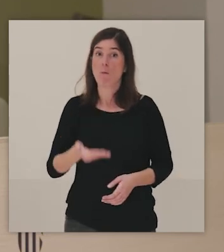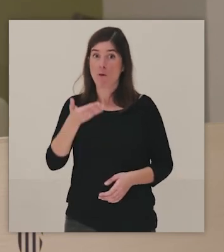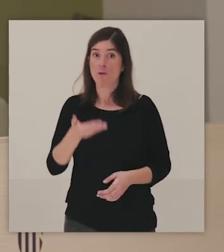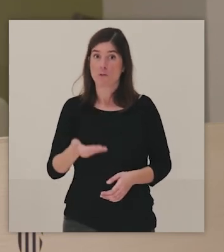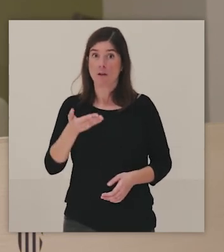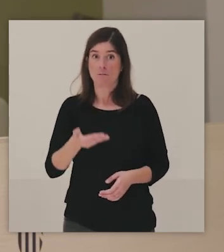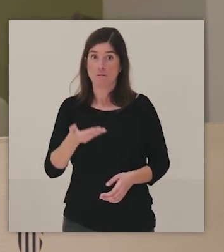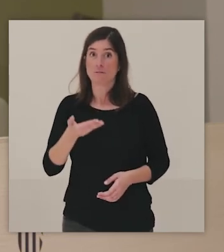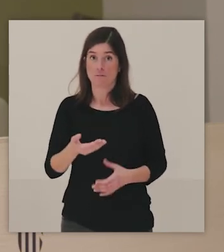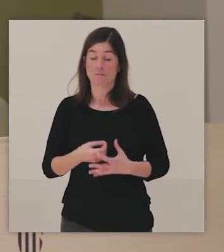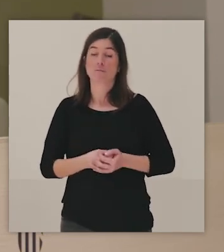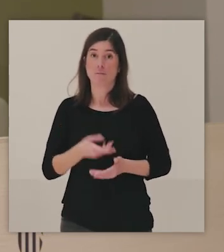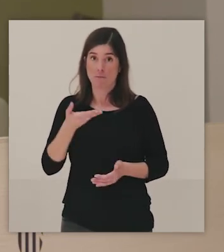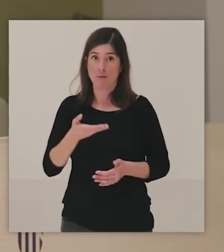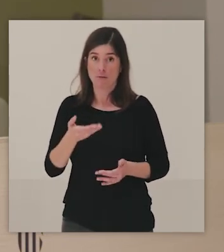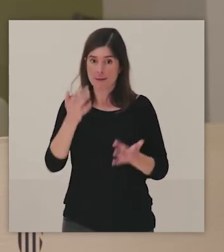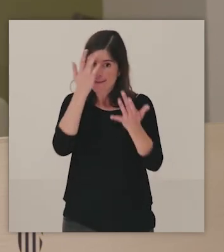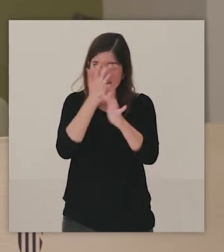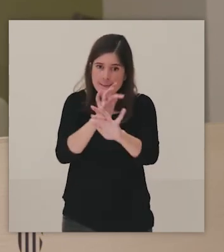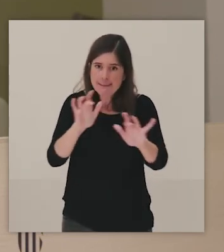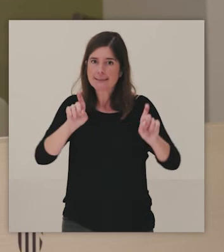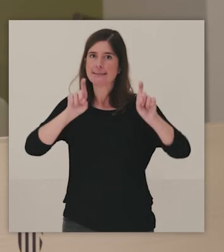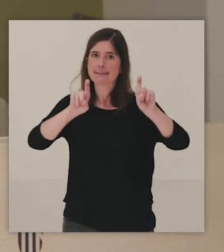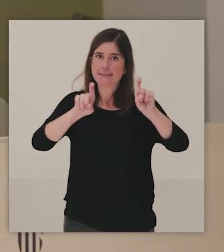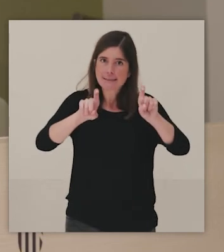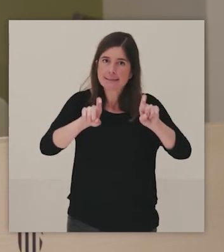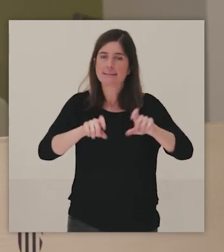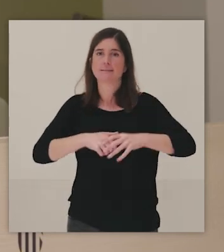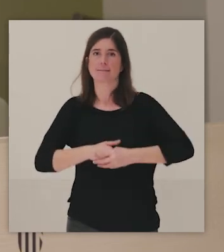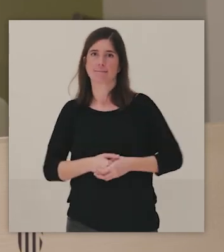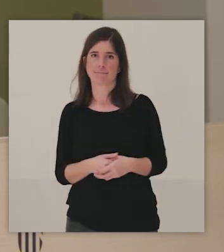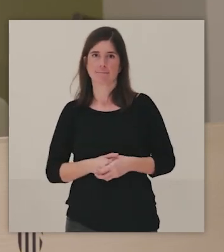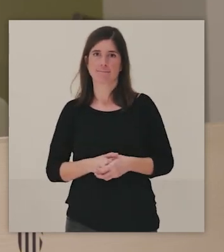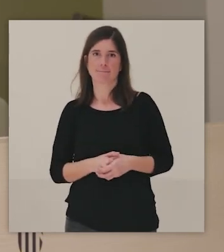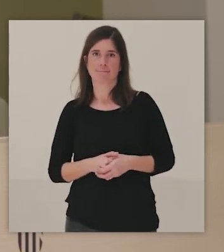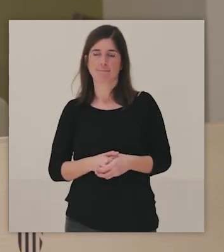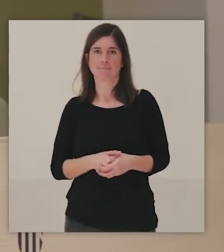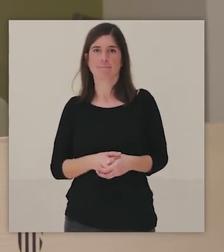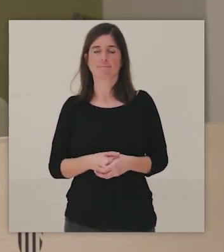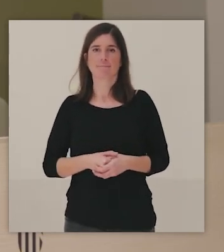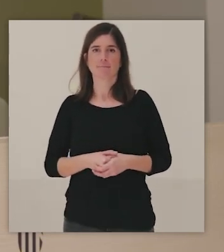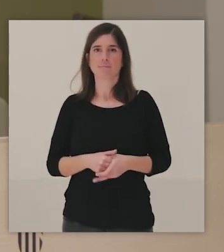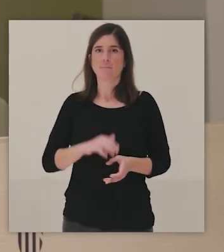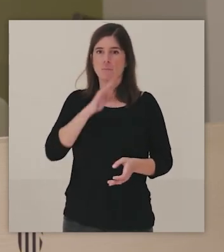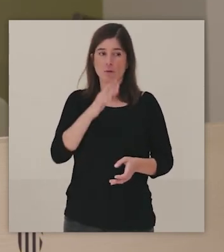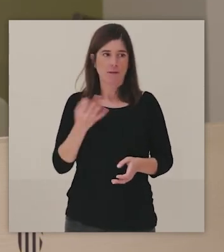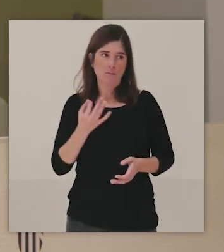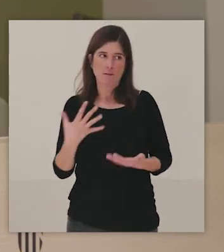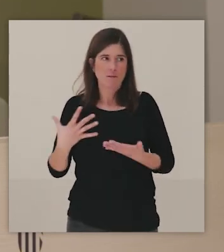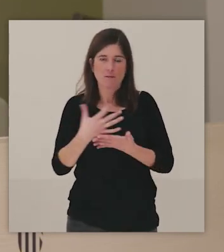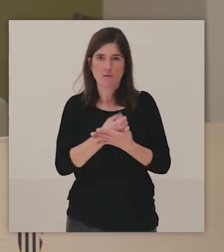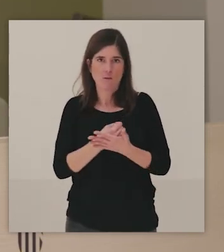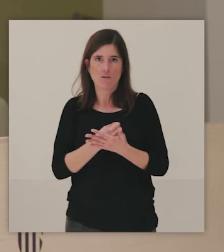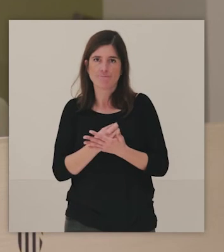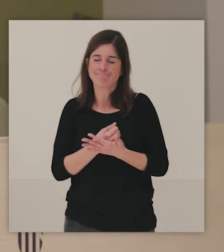muy, muy importante para trabajar y cada vez más, cada vez más. Creo que es un